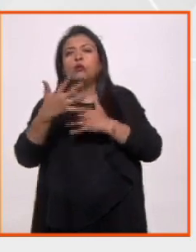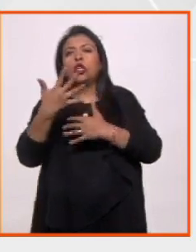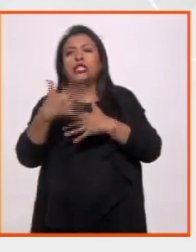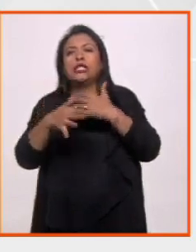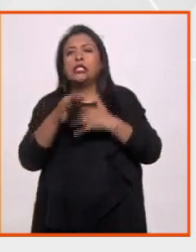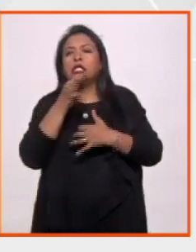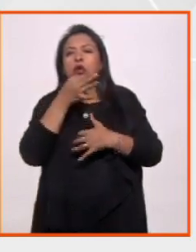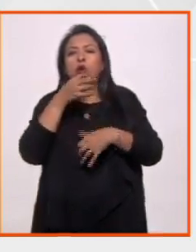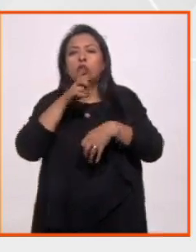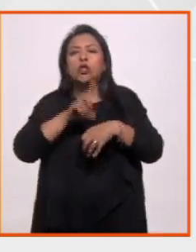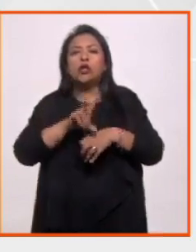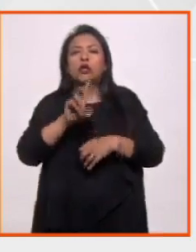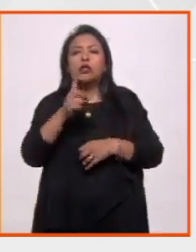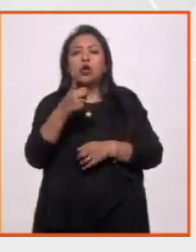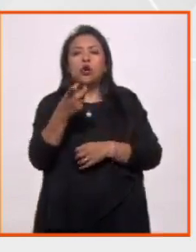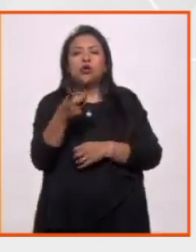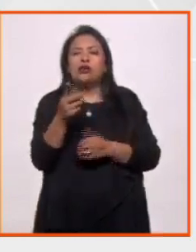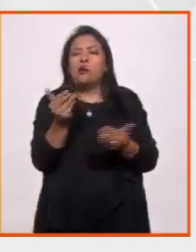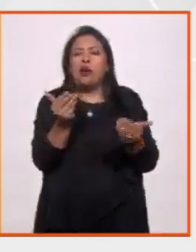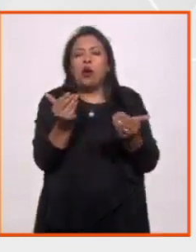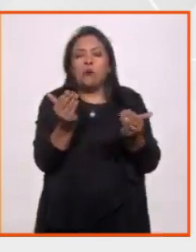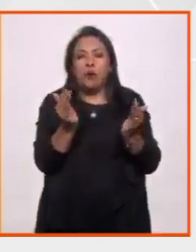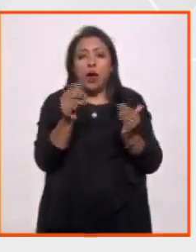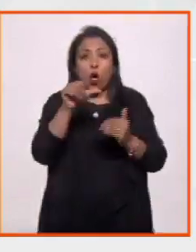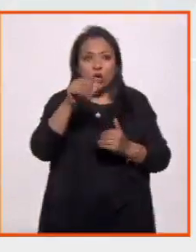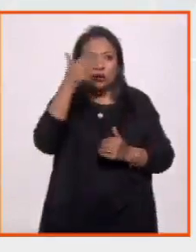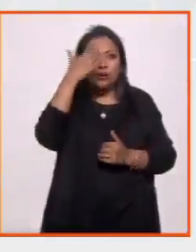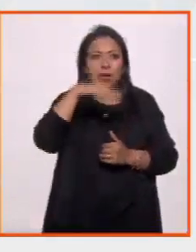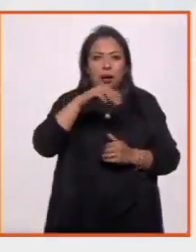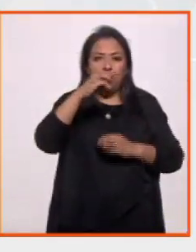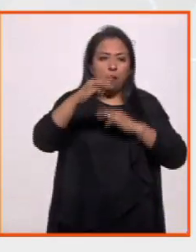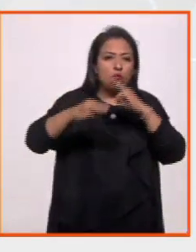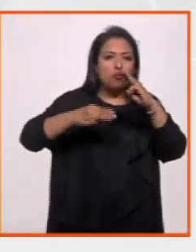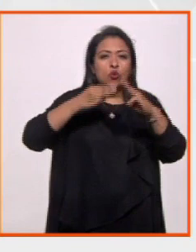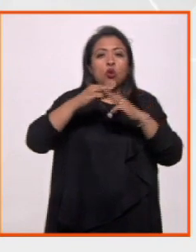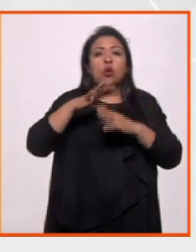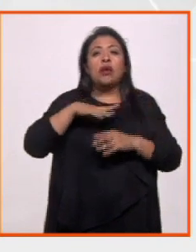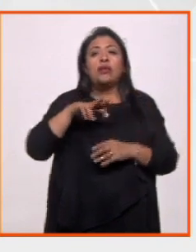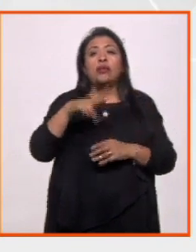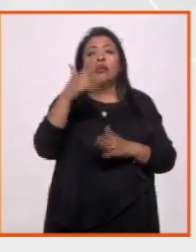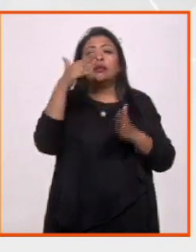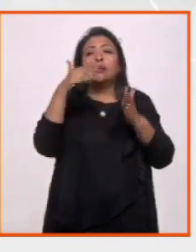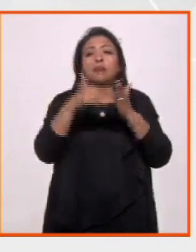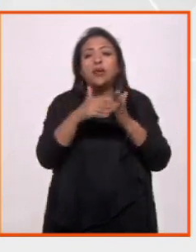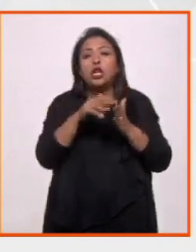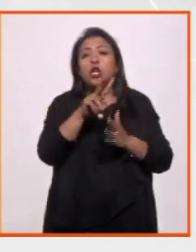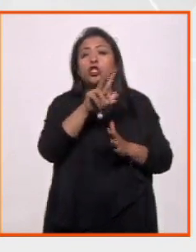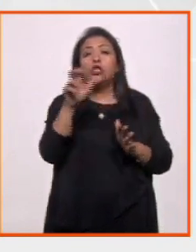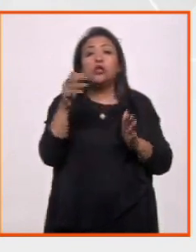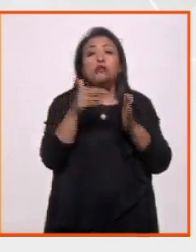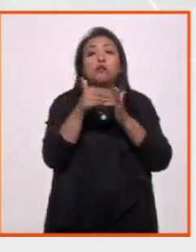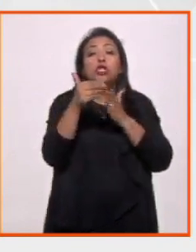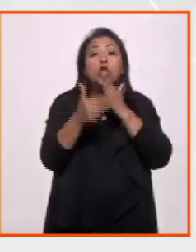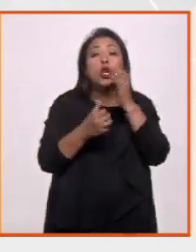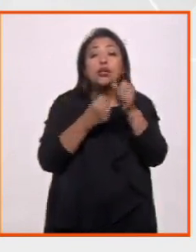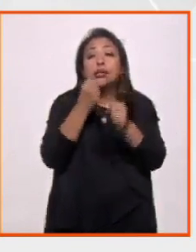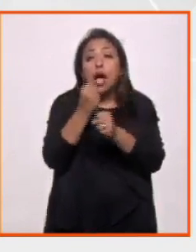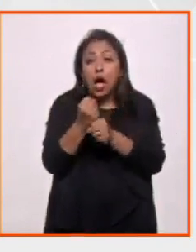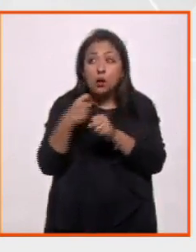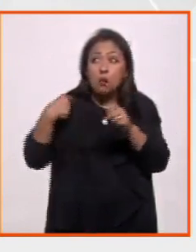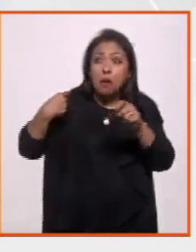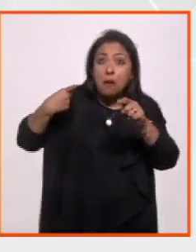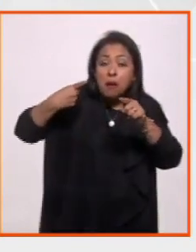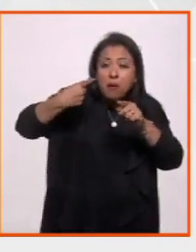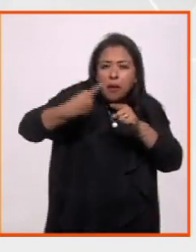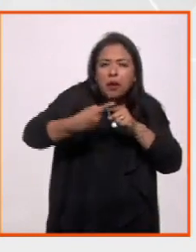segundos del 31 de diciembre. Hasta ahora se sabe que el universo tiene 13.800 millones de años. La pregunta es,